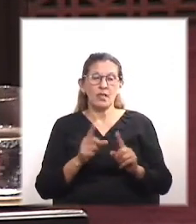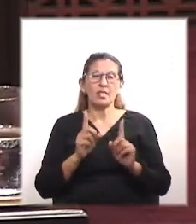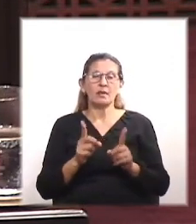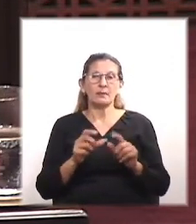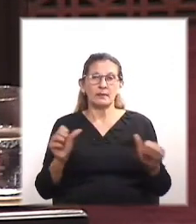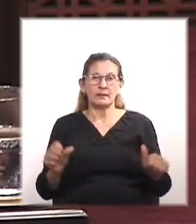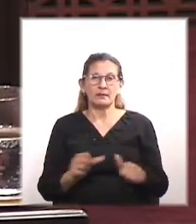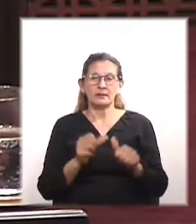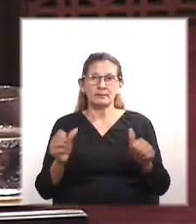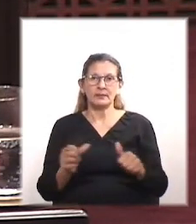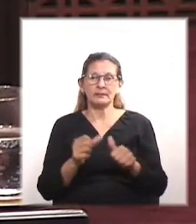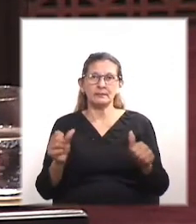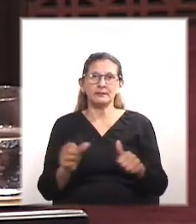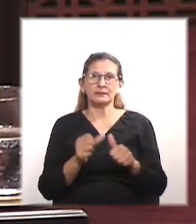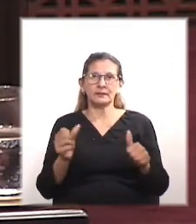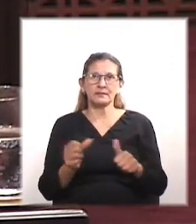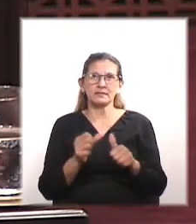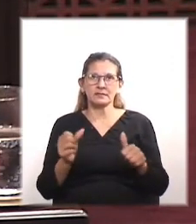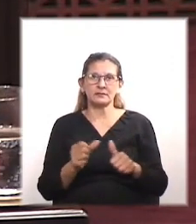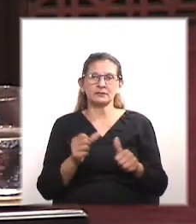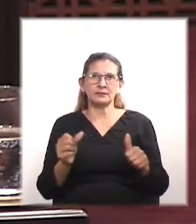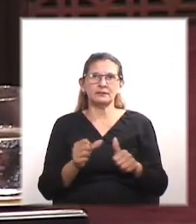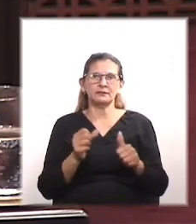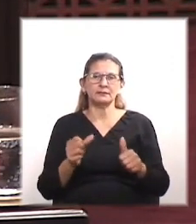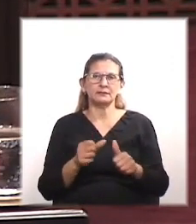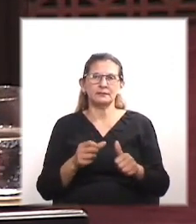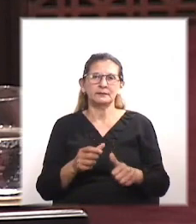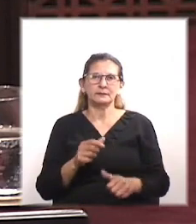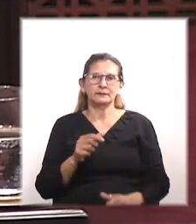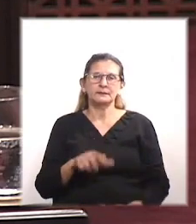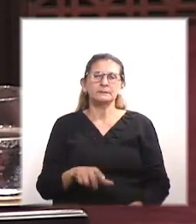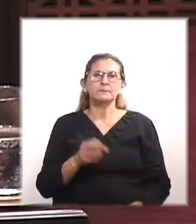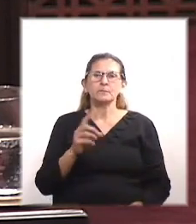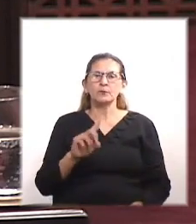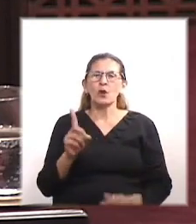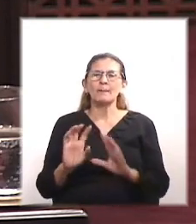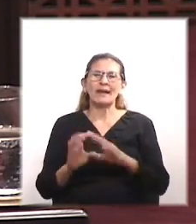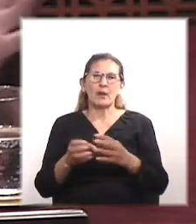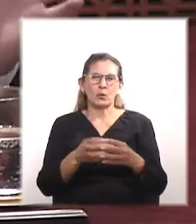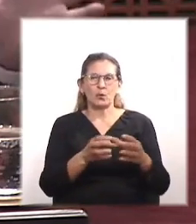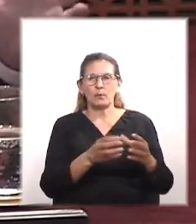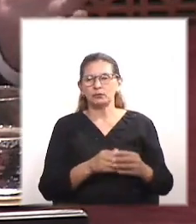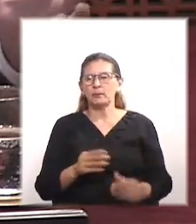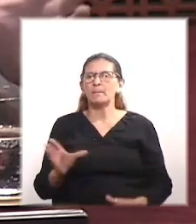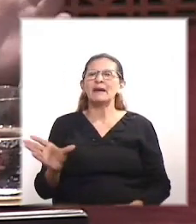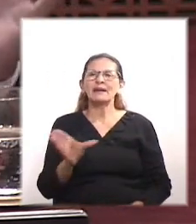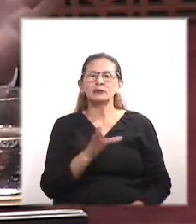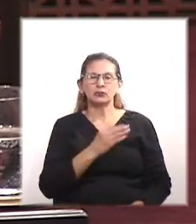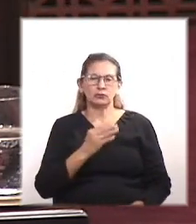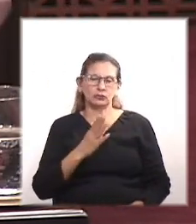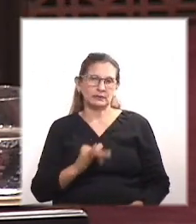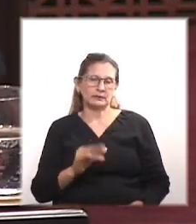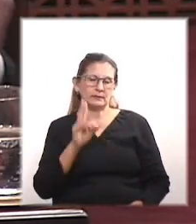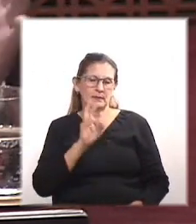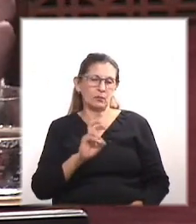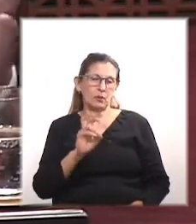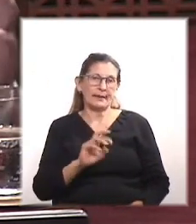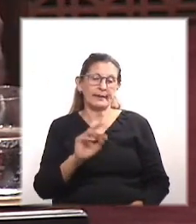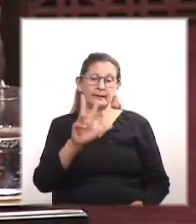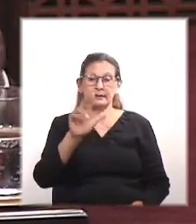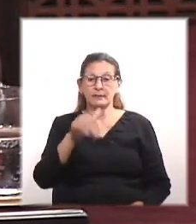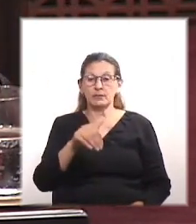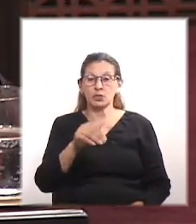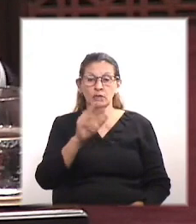es dar una mejor calidad de vida para todos en conjunto, no para grupos, para todos. Tenemos que buscar que 3 millones